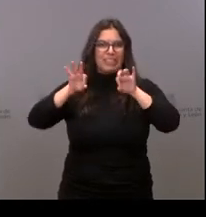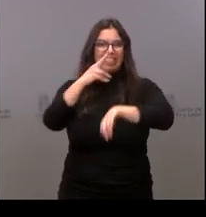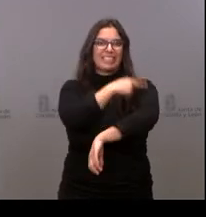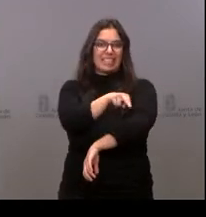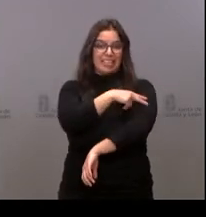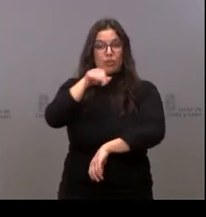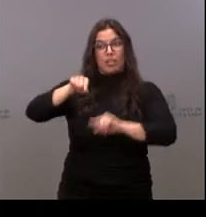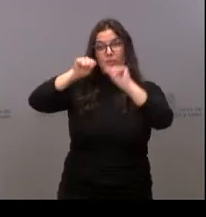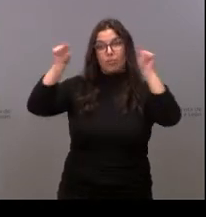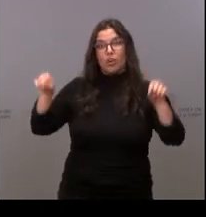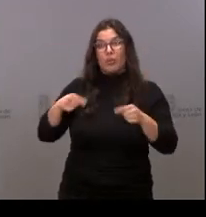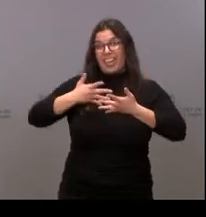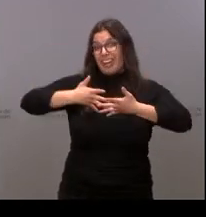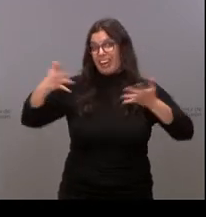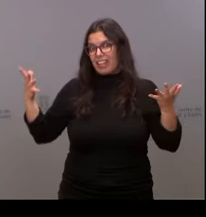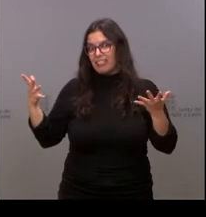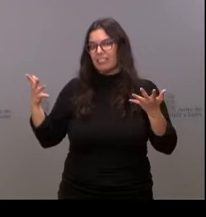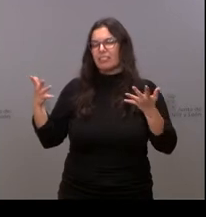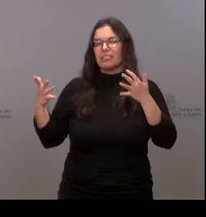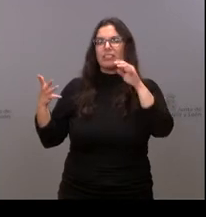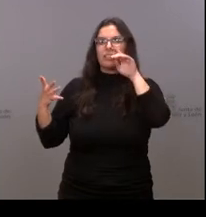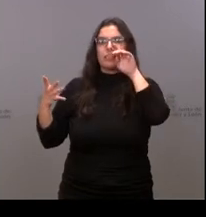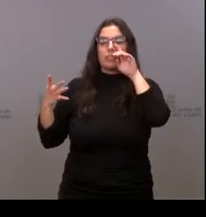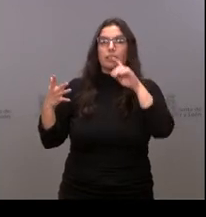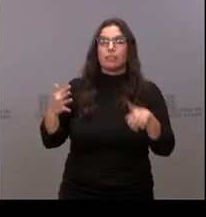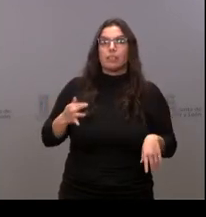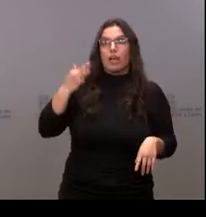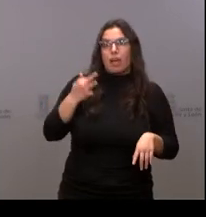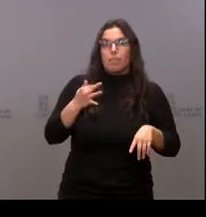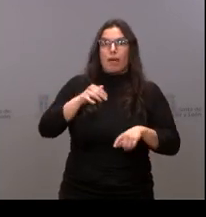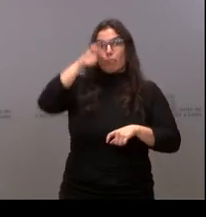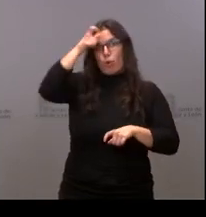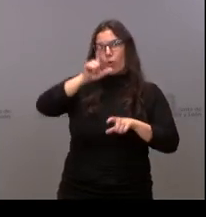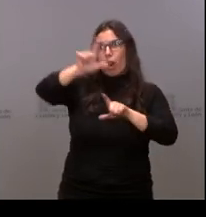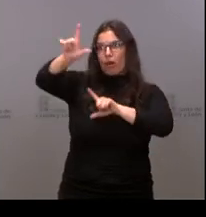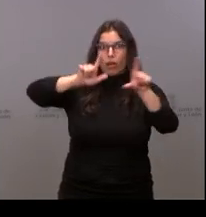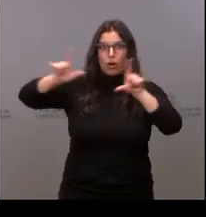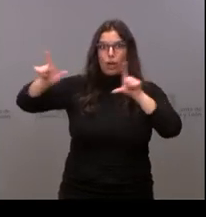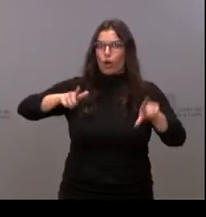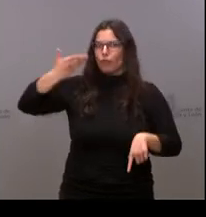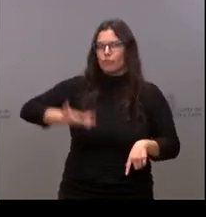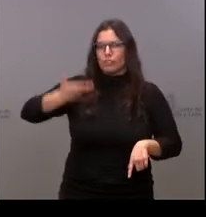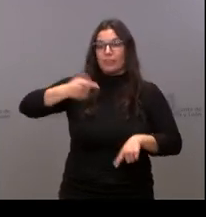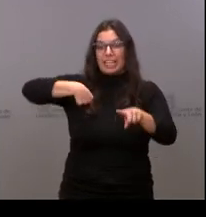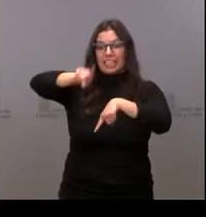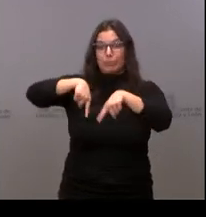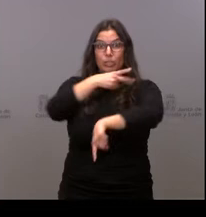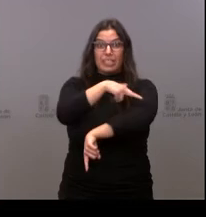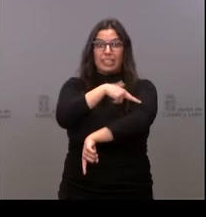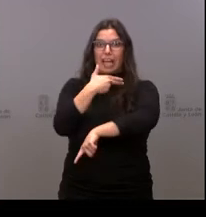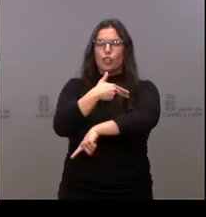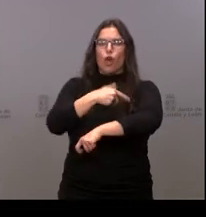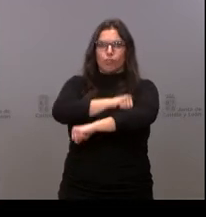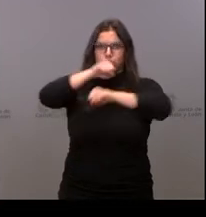En una provincia tan extensa como la de Soria y además tan dispersa es fundamental apostar por ese transporte sanitario, el